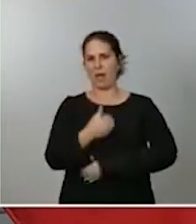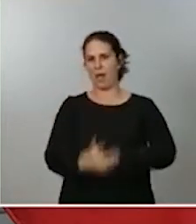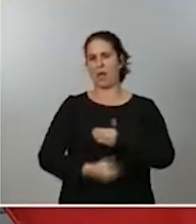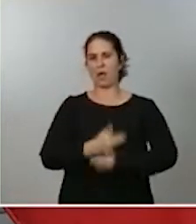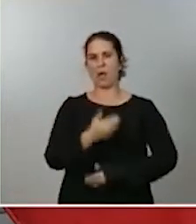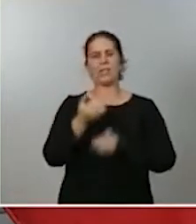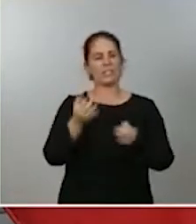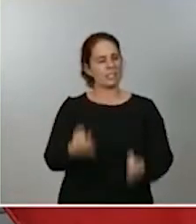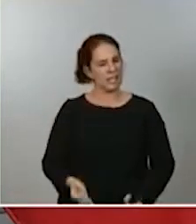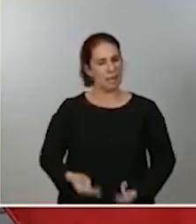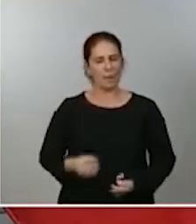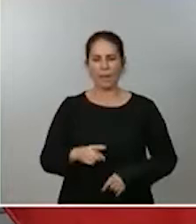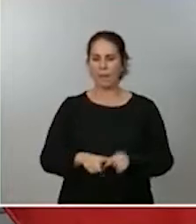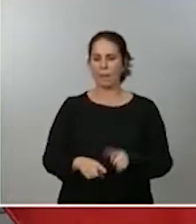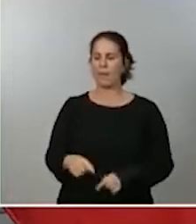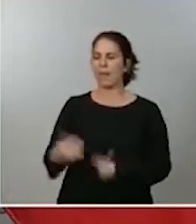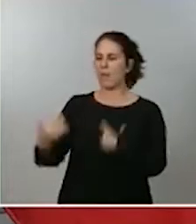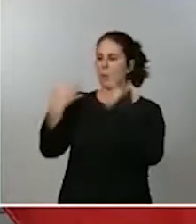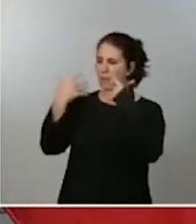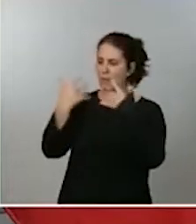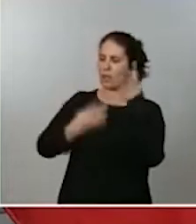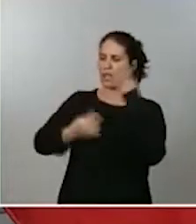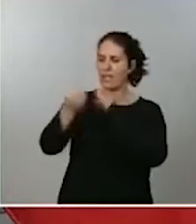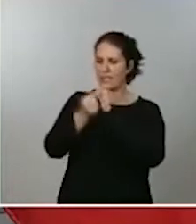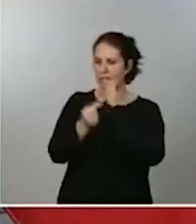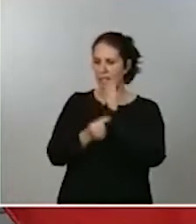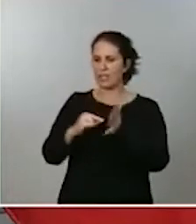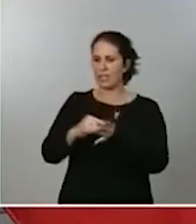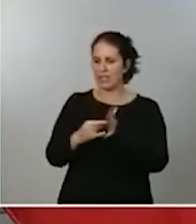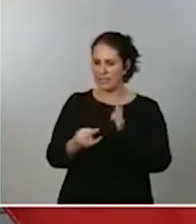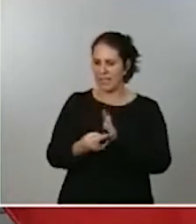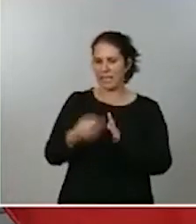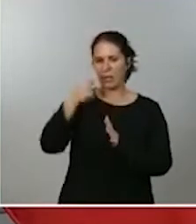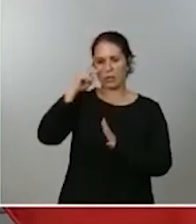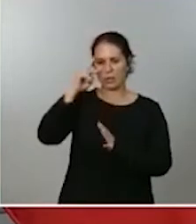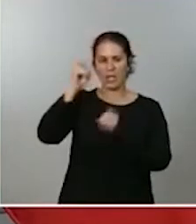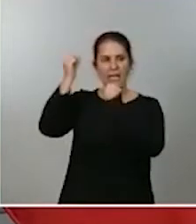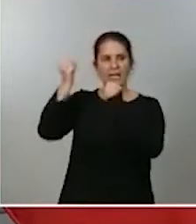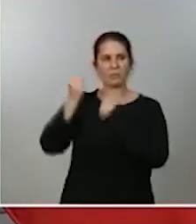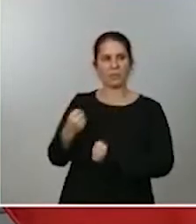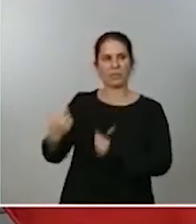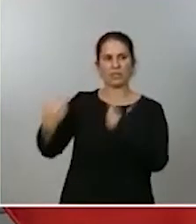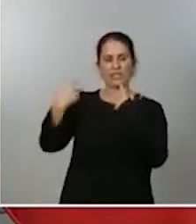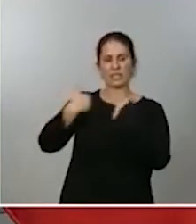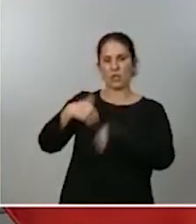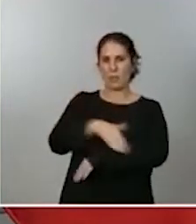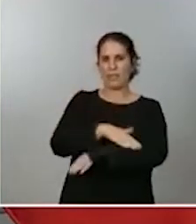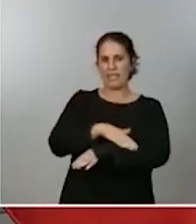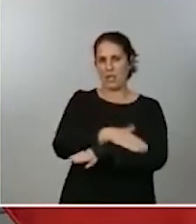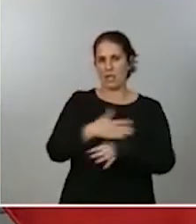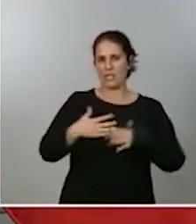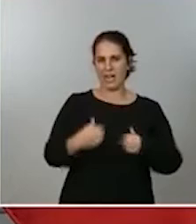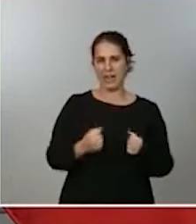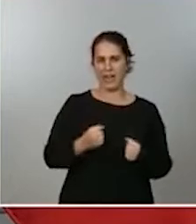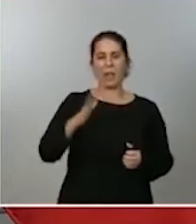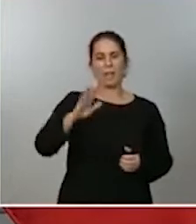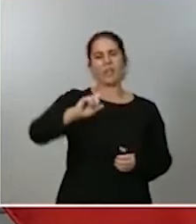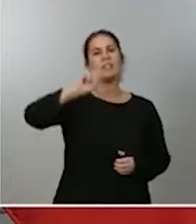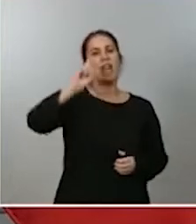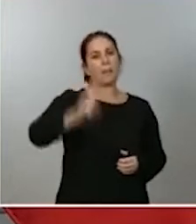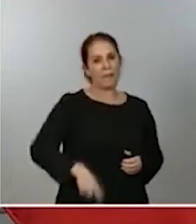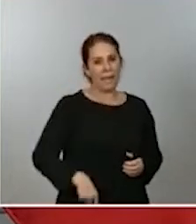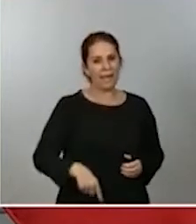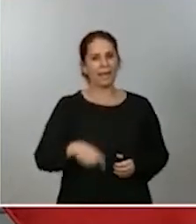recomendación de los criterios técnicos, de los criterios expertos que asesoran al Ministerio de Sanidad, pero también del propio